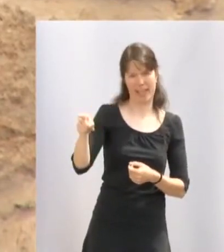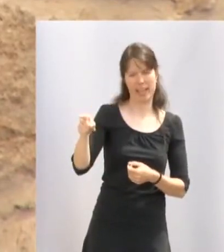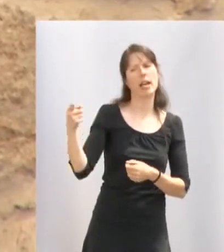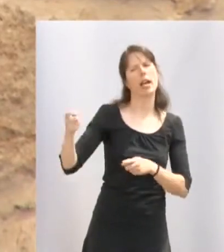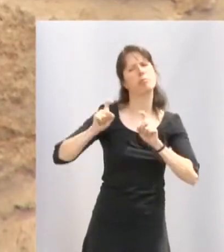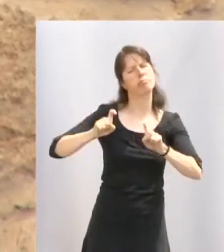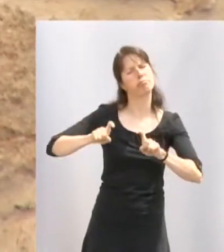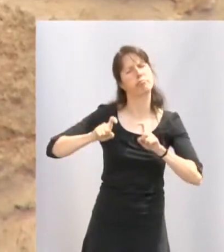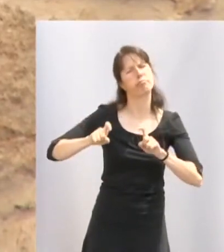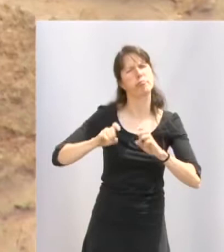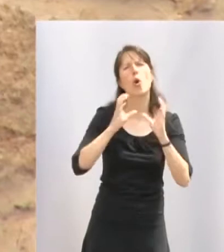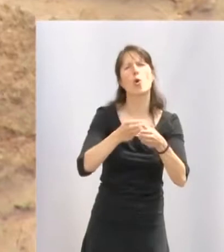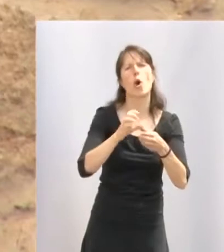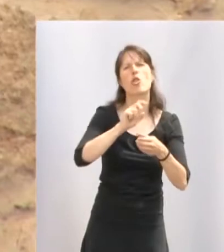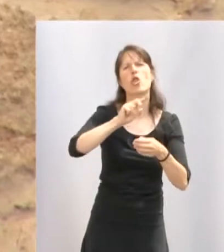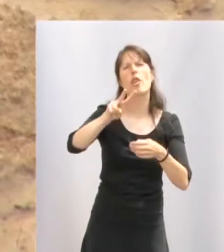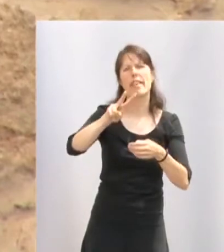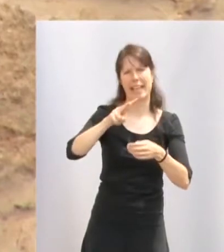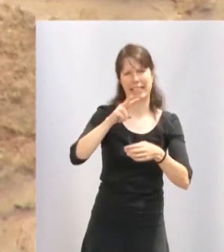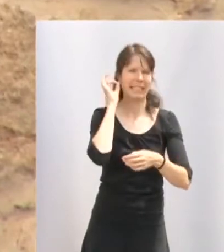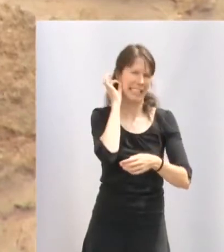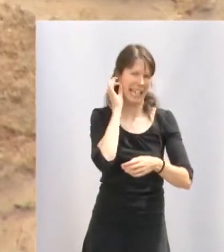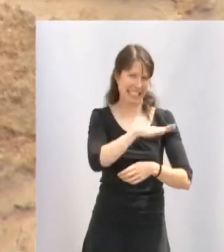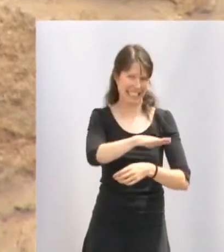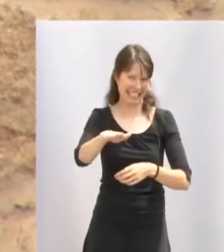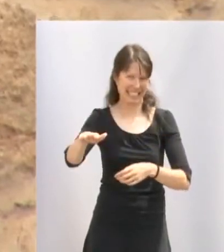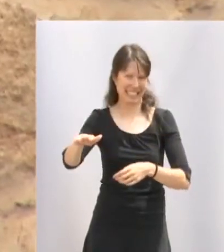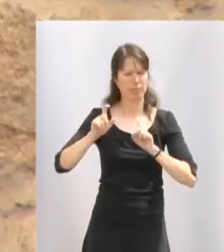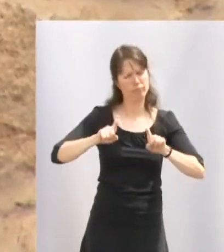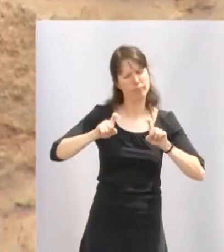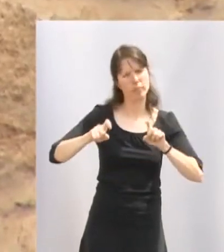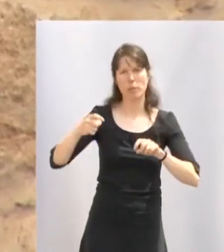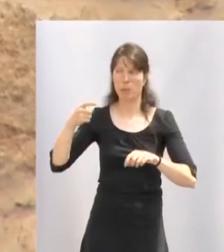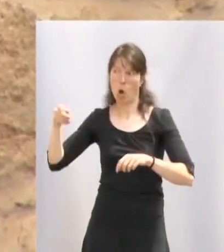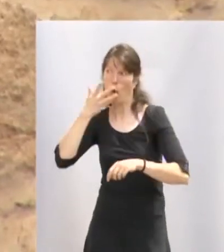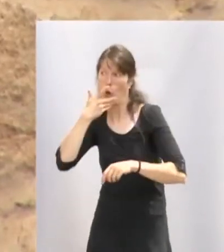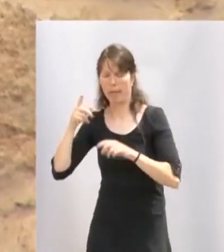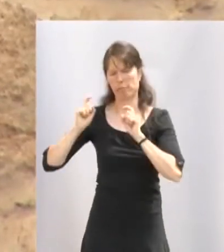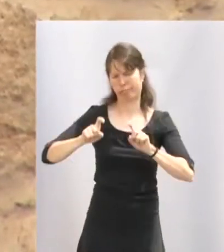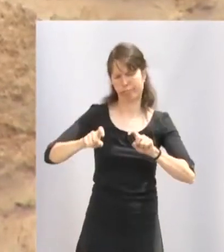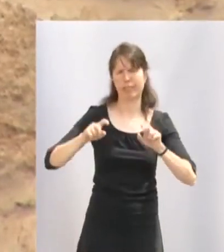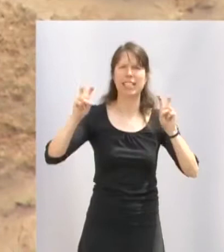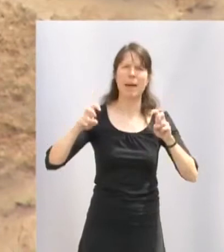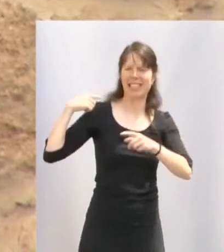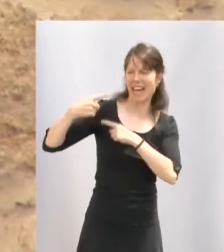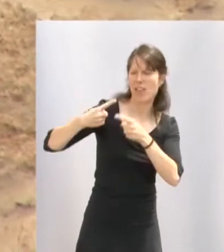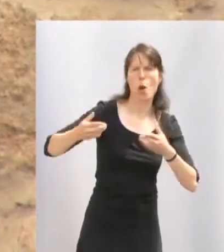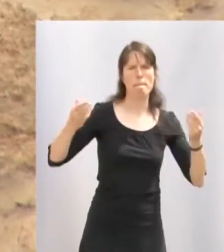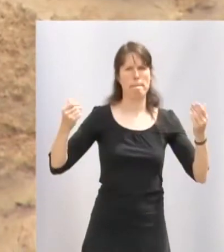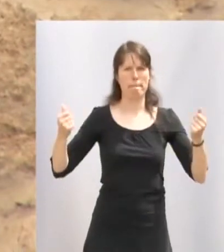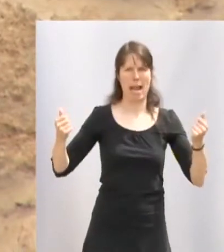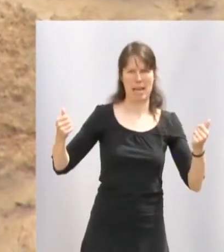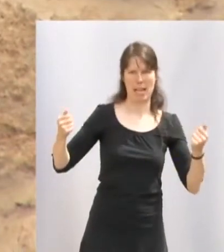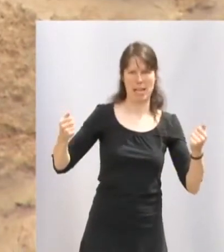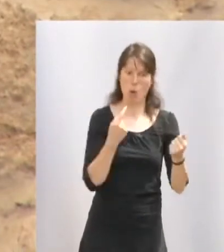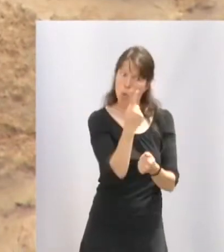grupo de 12 chicas a las que transmitió sus conocimientos iniciándolas en el baile tradicional. Y una de esas 12 jóvenes